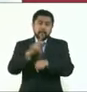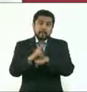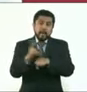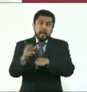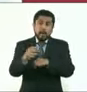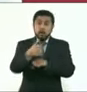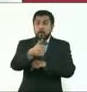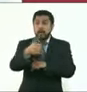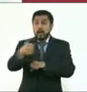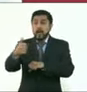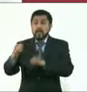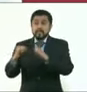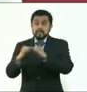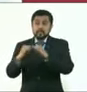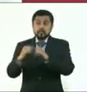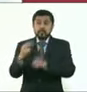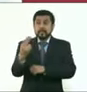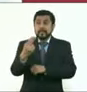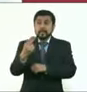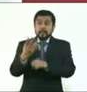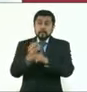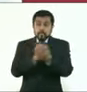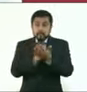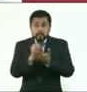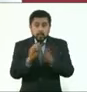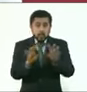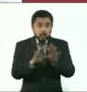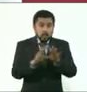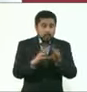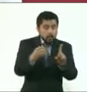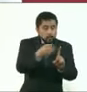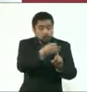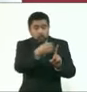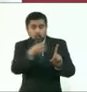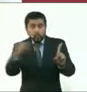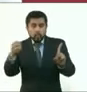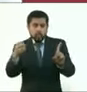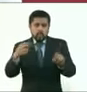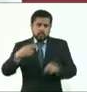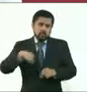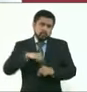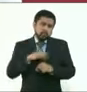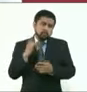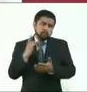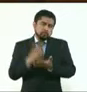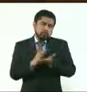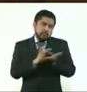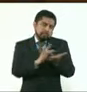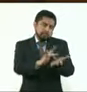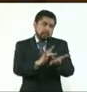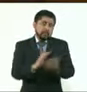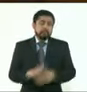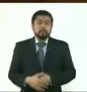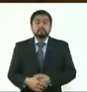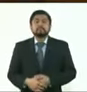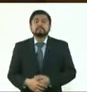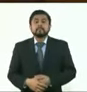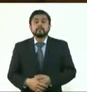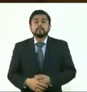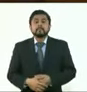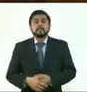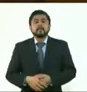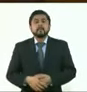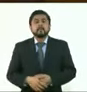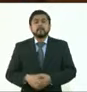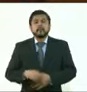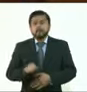de salud que tienen que dar las alternativas y todo el apoyo del gobierno de la ciudad que se requiere. Perfecto. Insistir un poco con el tema del